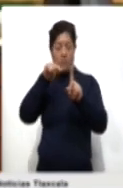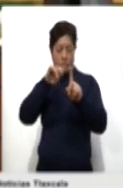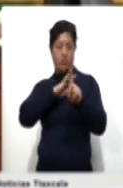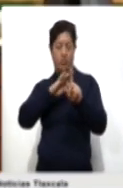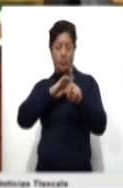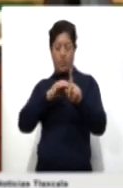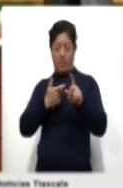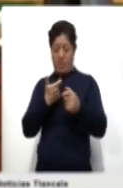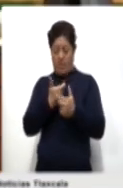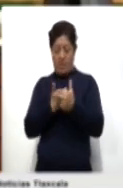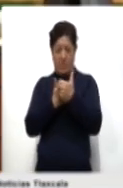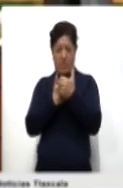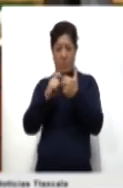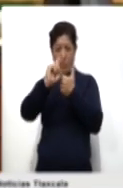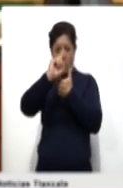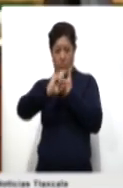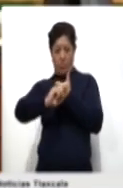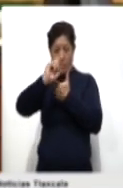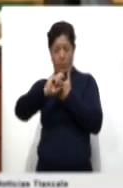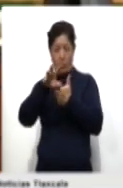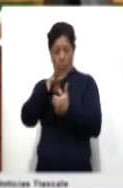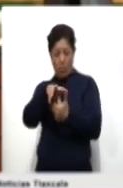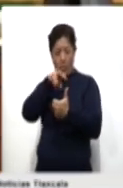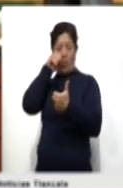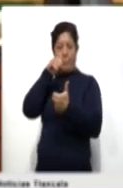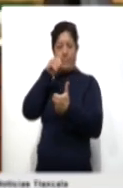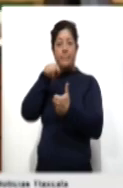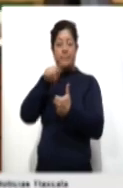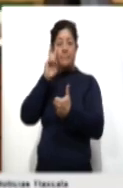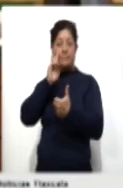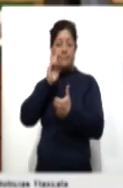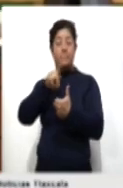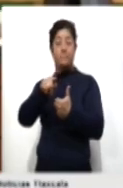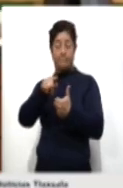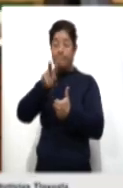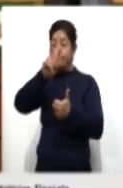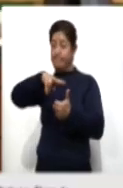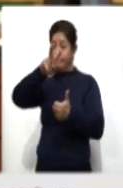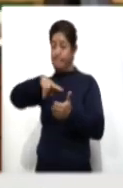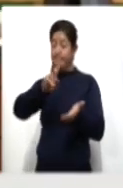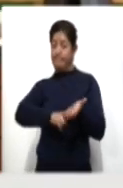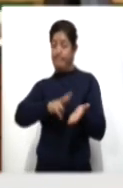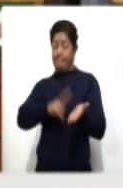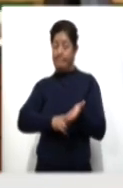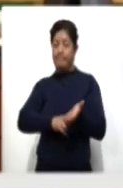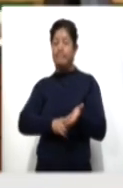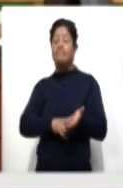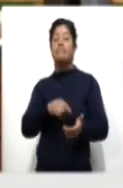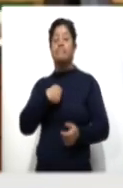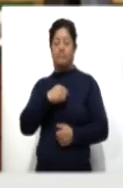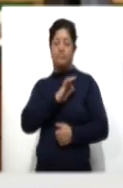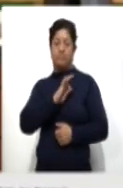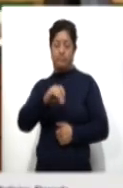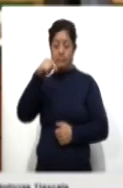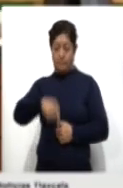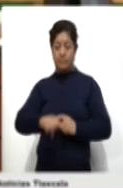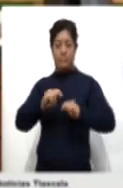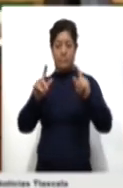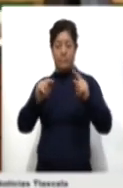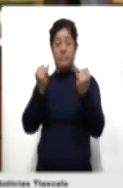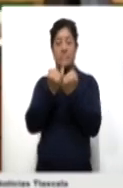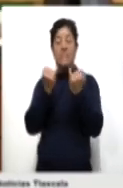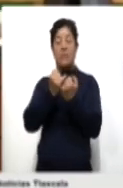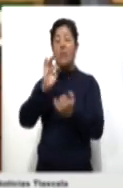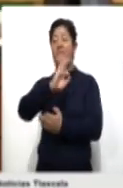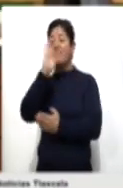autenticidad en este caso y que nos está permitiendo, no solamente en Tlaxcala, sino a nivel federal,